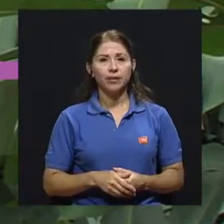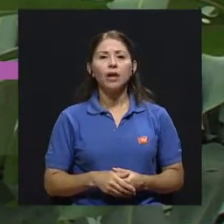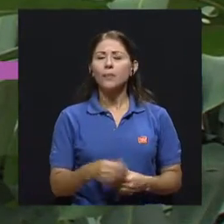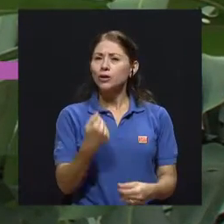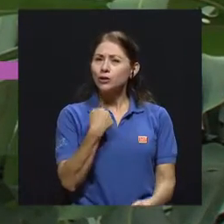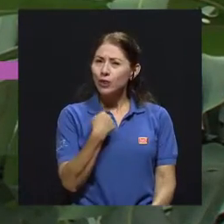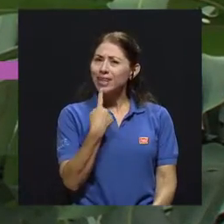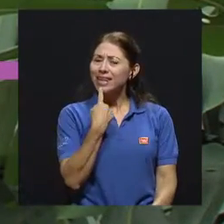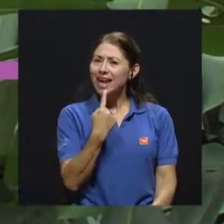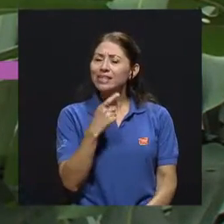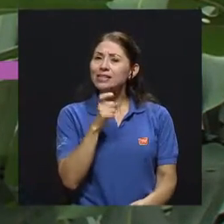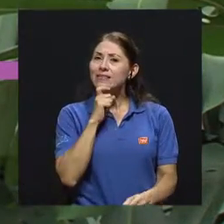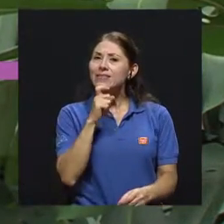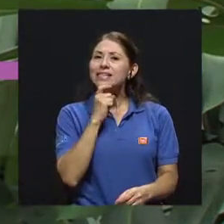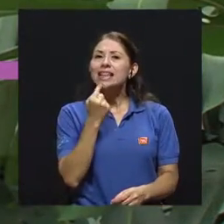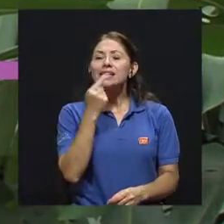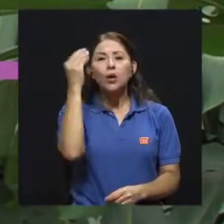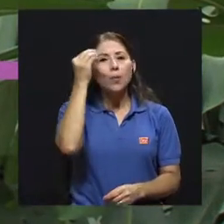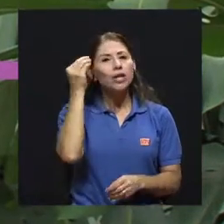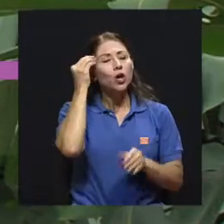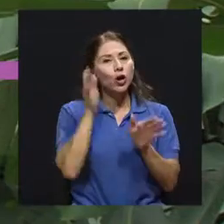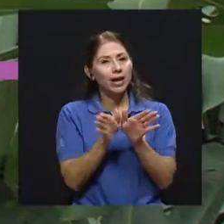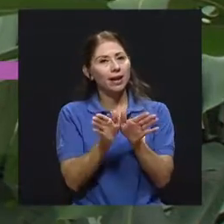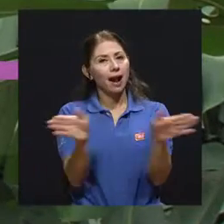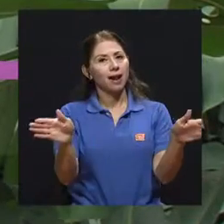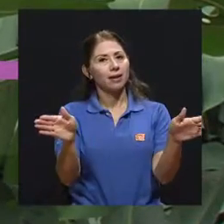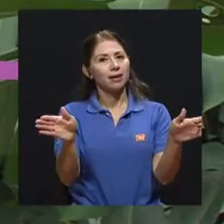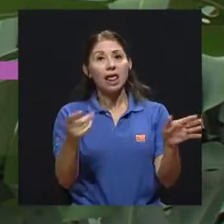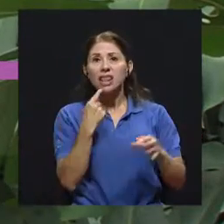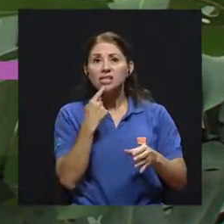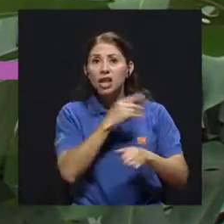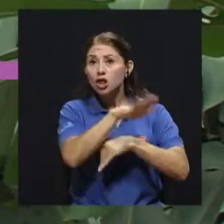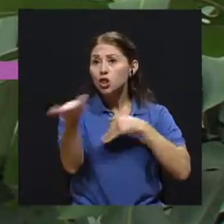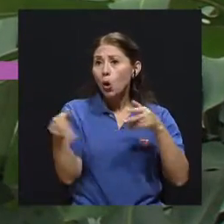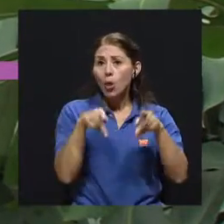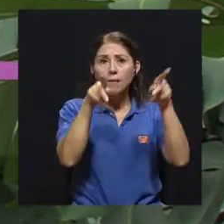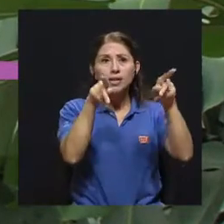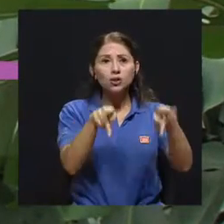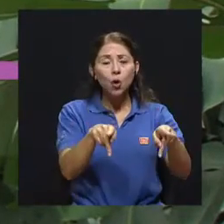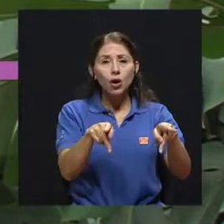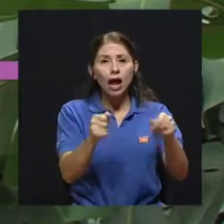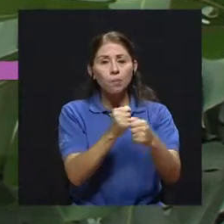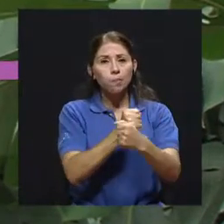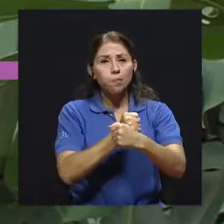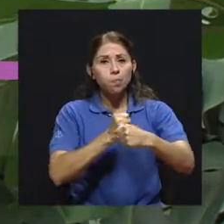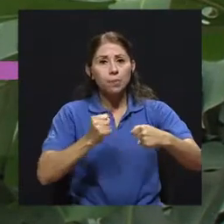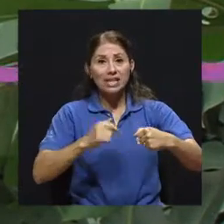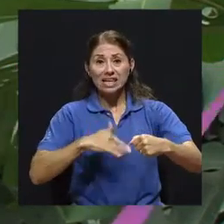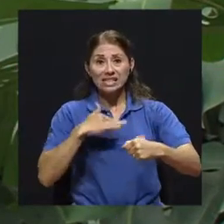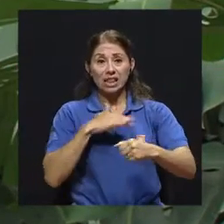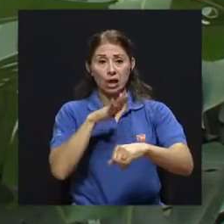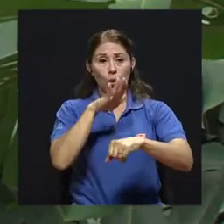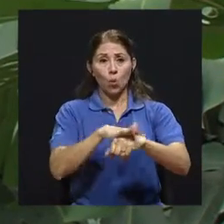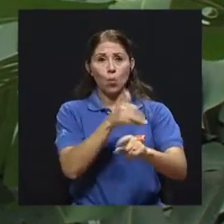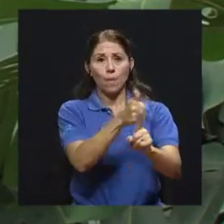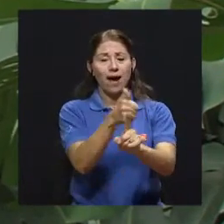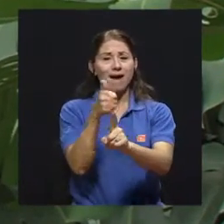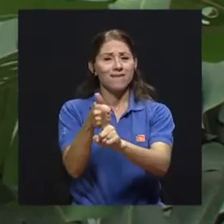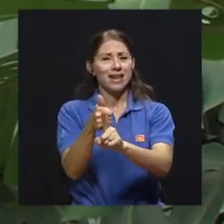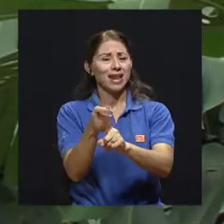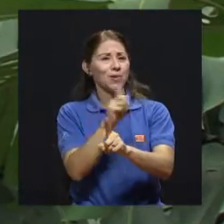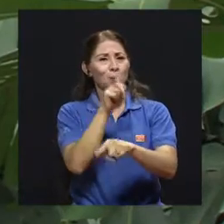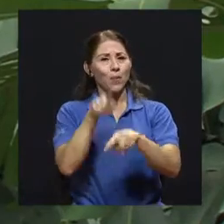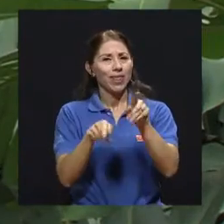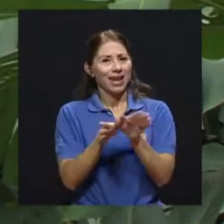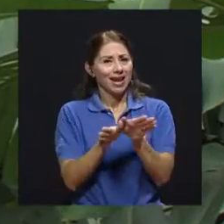Bueno, yo diría que es muy difícil generalizar que toda persona con obesidad se va a sentir culpable, pero sí es muy factible